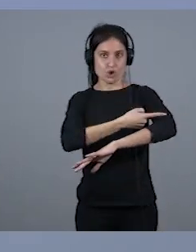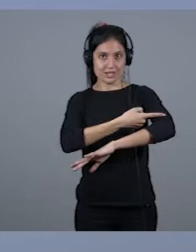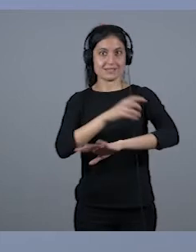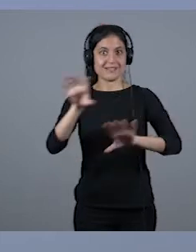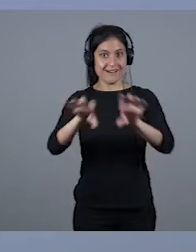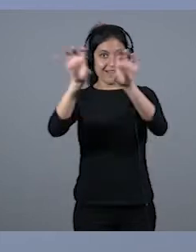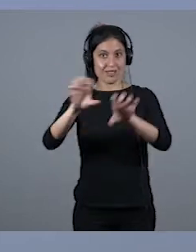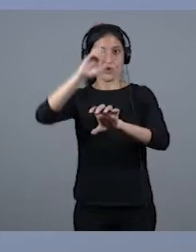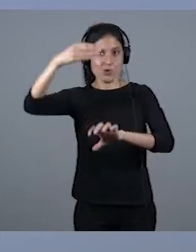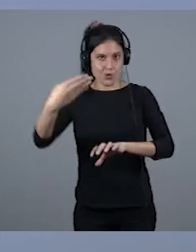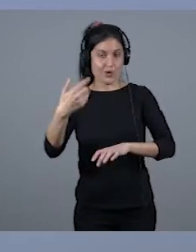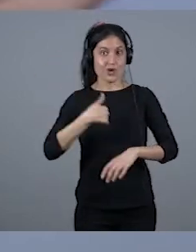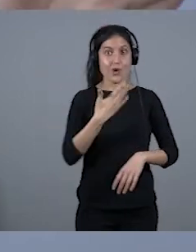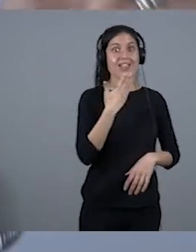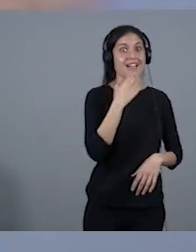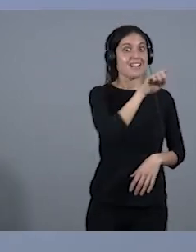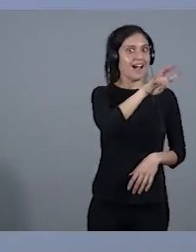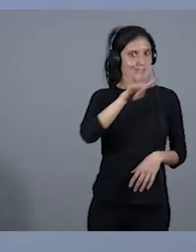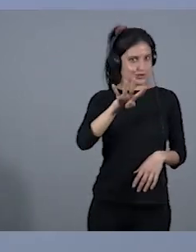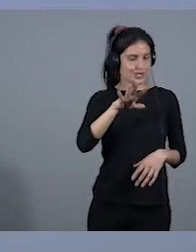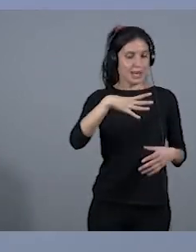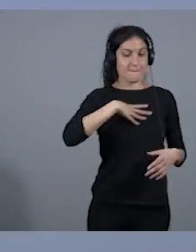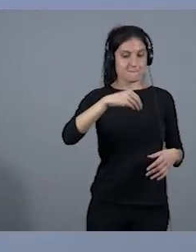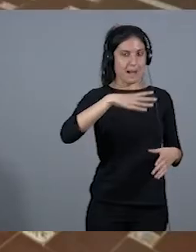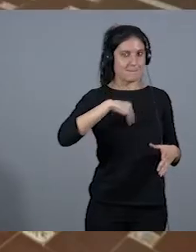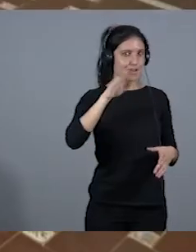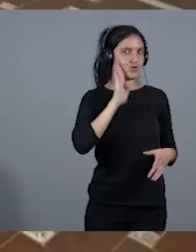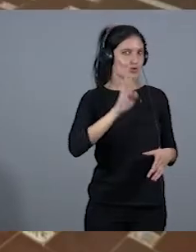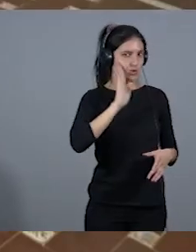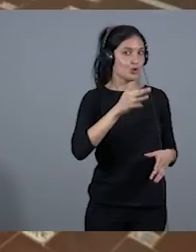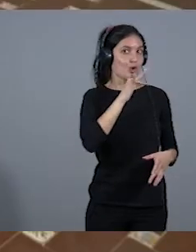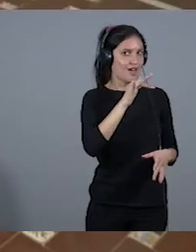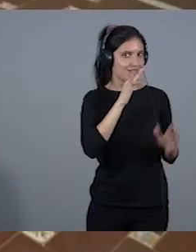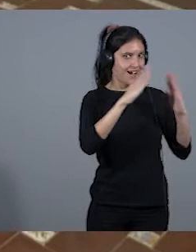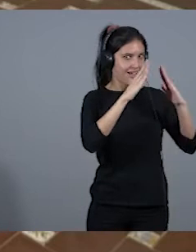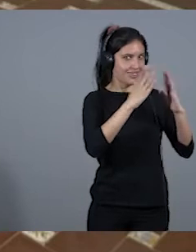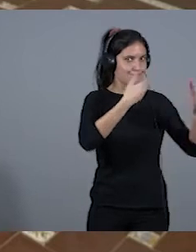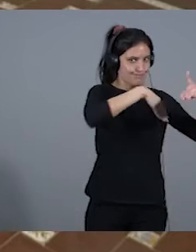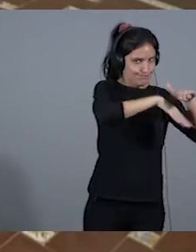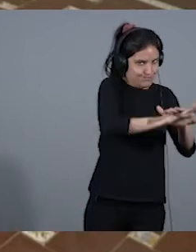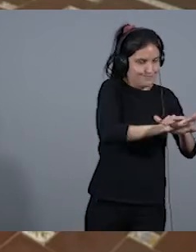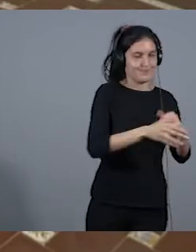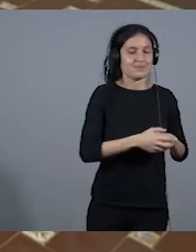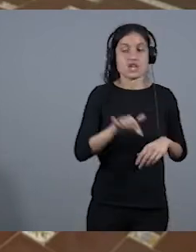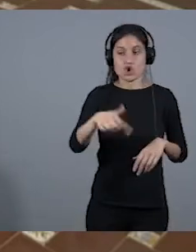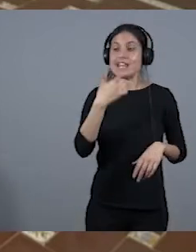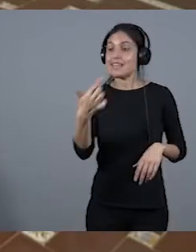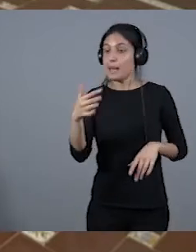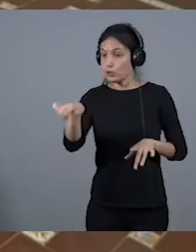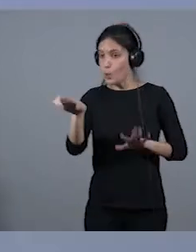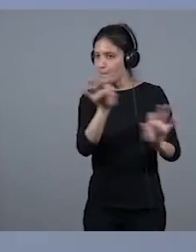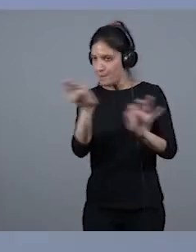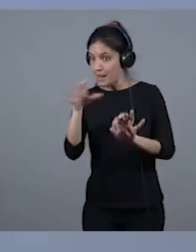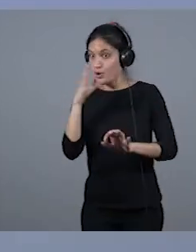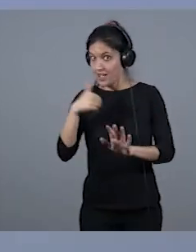tengo todavía el papel de muestra en mi casa, en sucio y lo que le entregué, donde le decía que yo, que se fuera preparando porque yo algún día le iba a quitar el